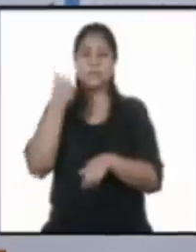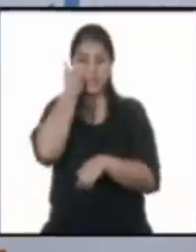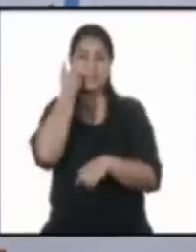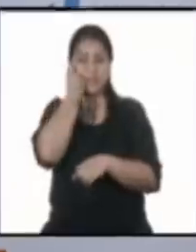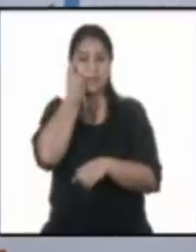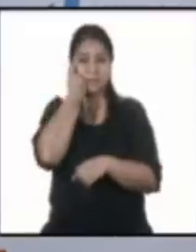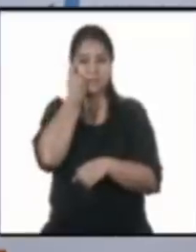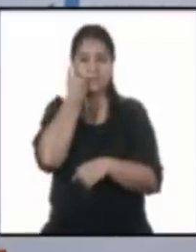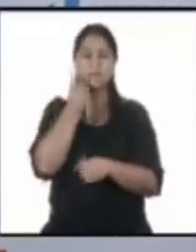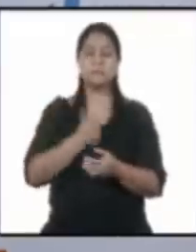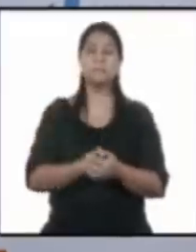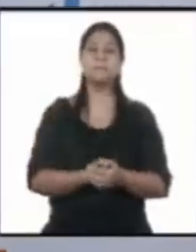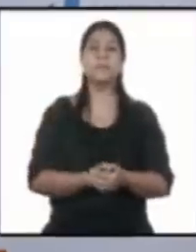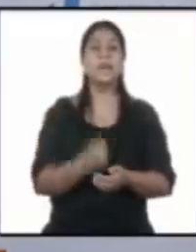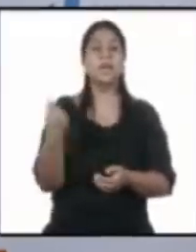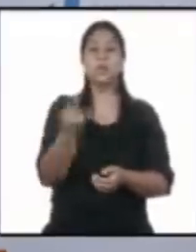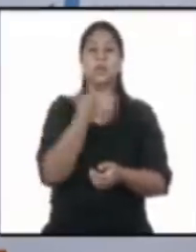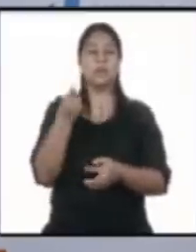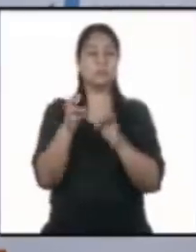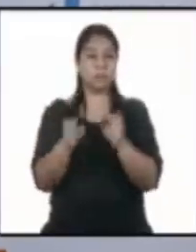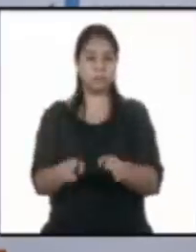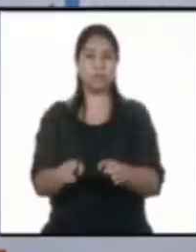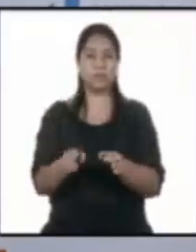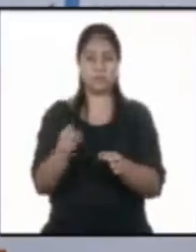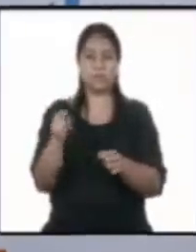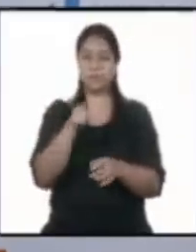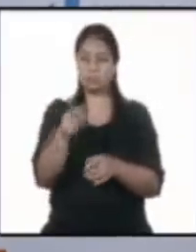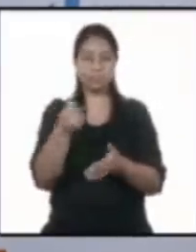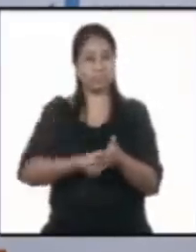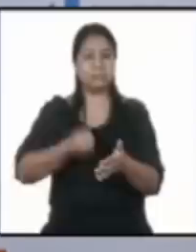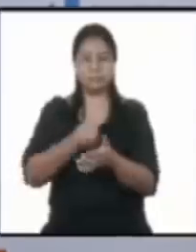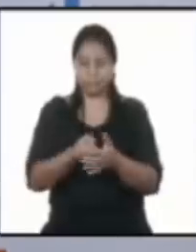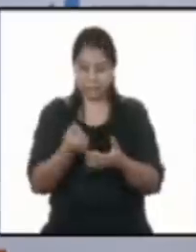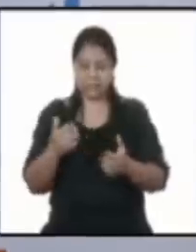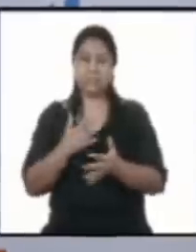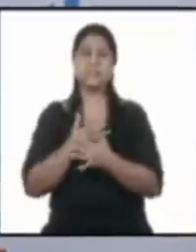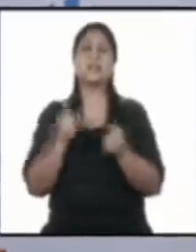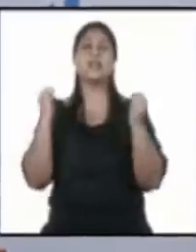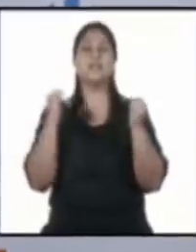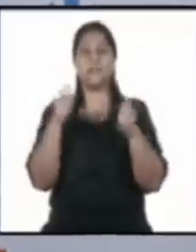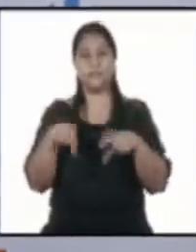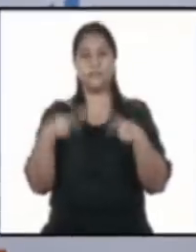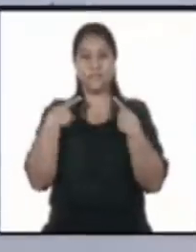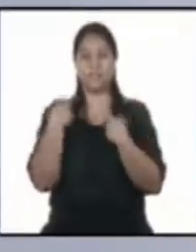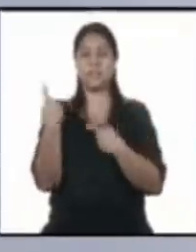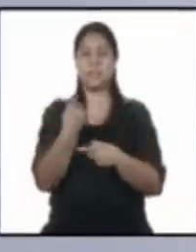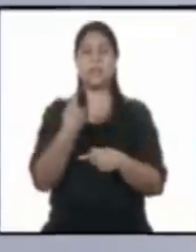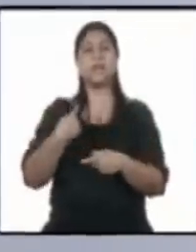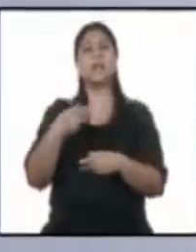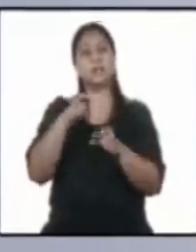los médicos, enfermeras y todas aquellas personas que están luchando por salvarle la vida a nuestros compatriotas.